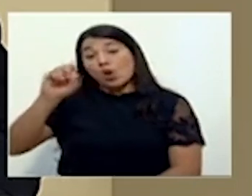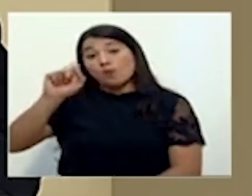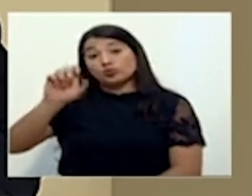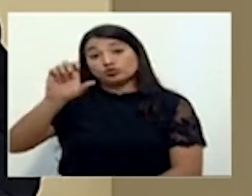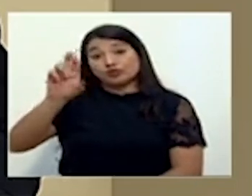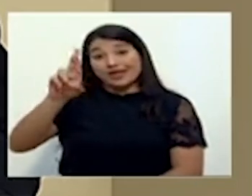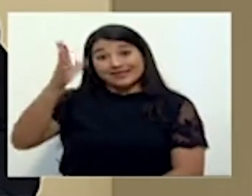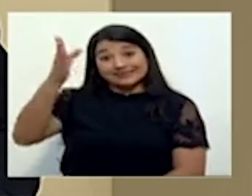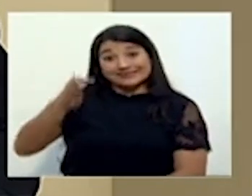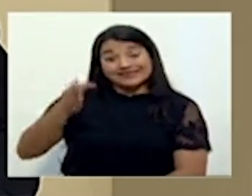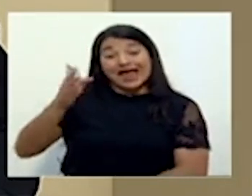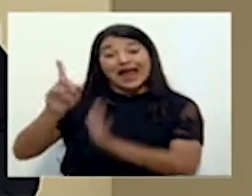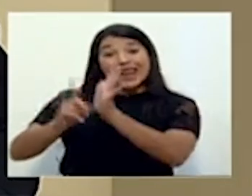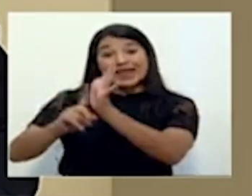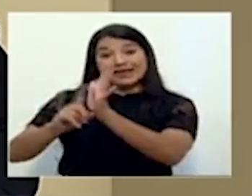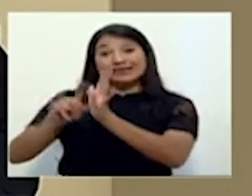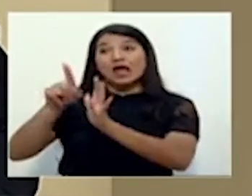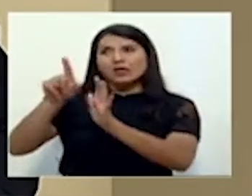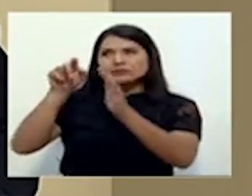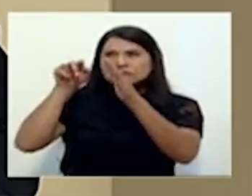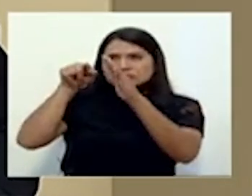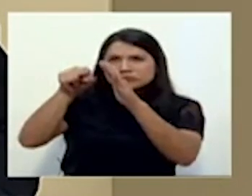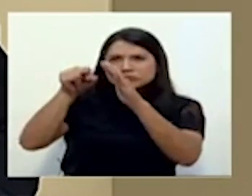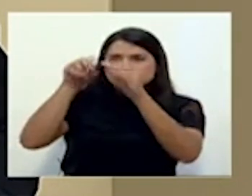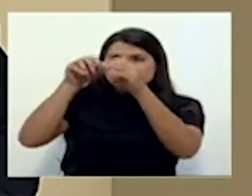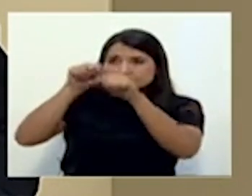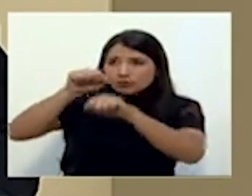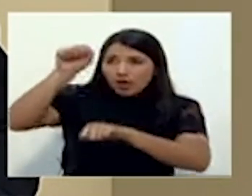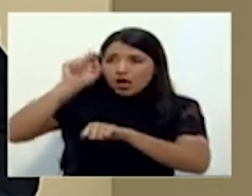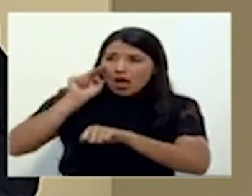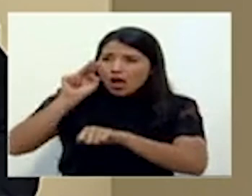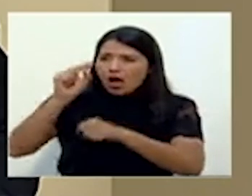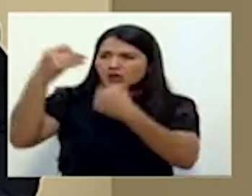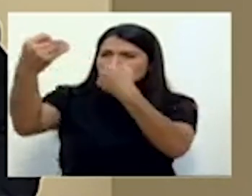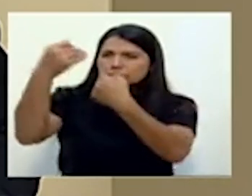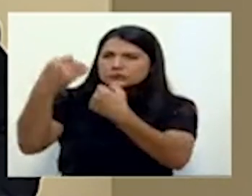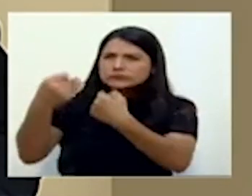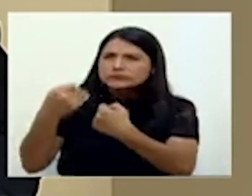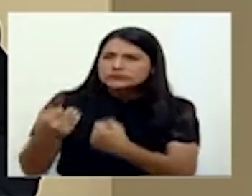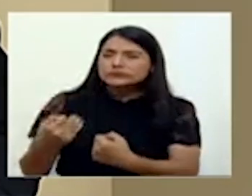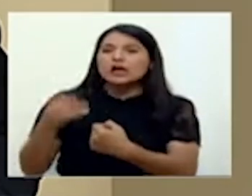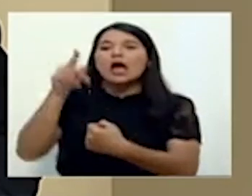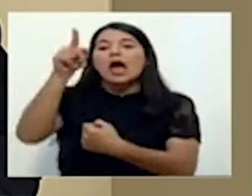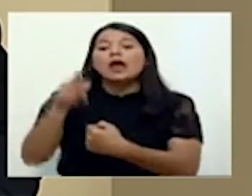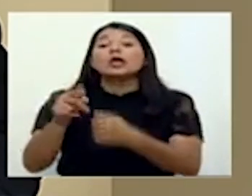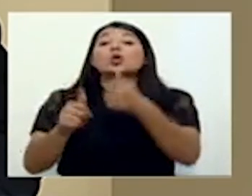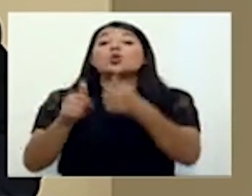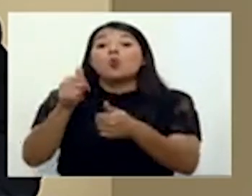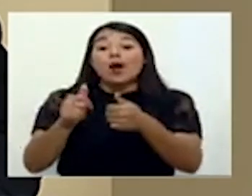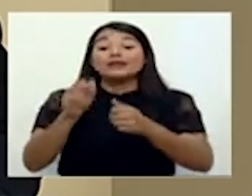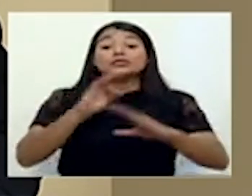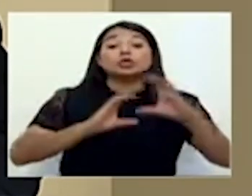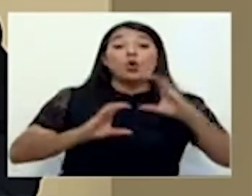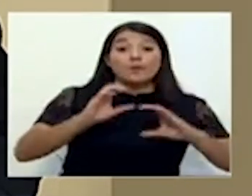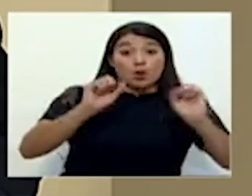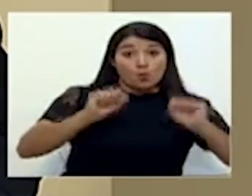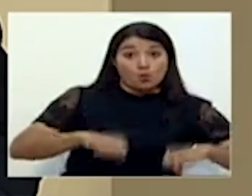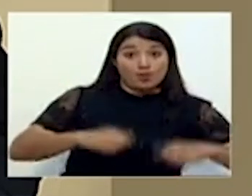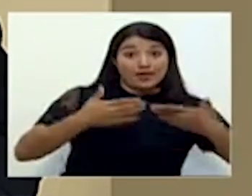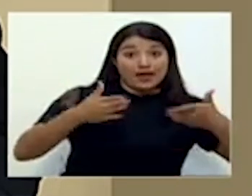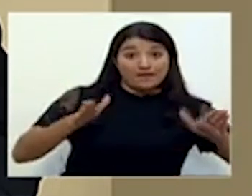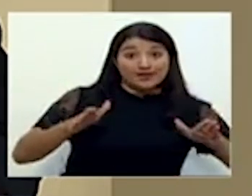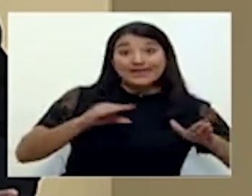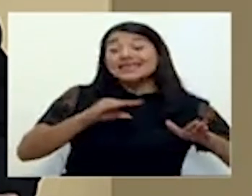encontrar específicamente cómo van a operar los comercios. Está la lista detallada de lo que sí opera y bajo qué